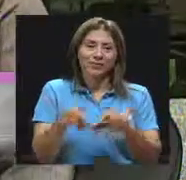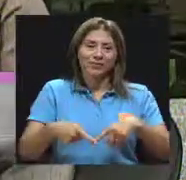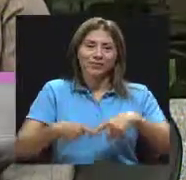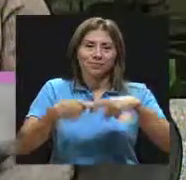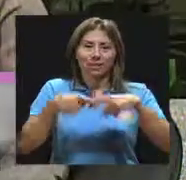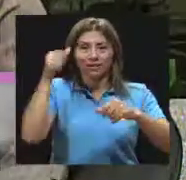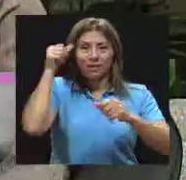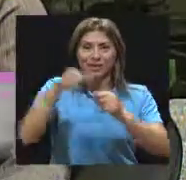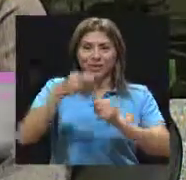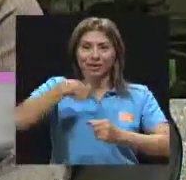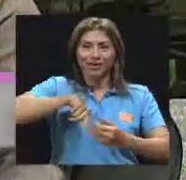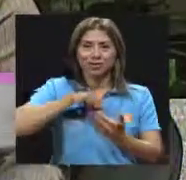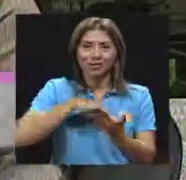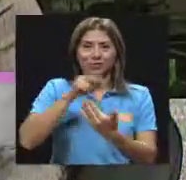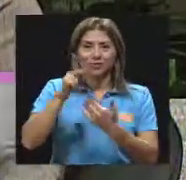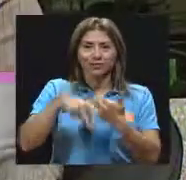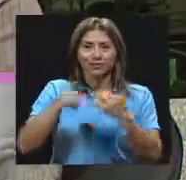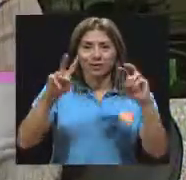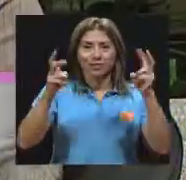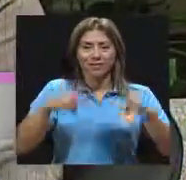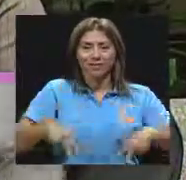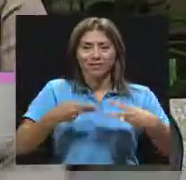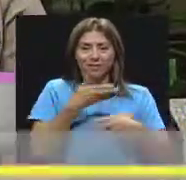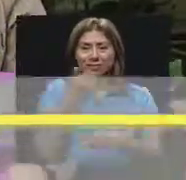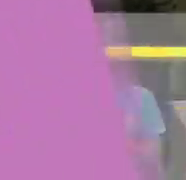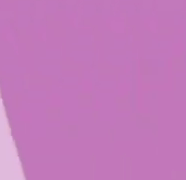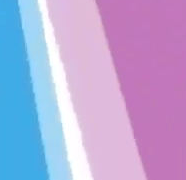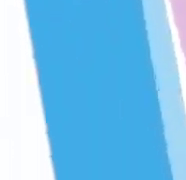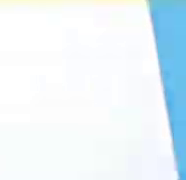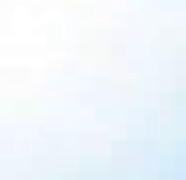pausa más. Recuerde que somos Vivir Mejor, ya regresamos.